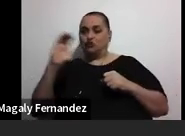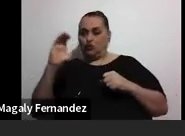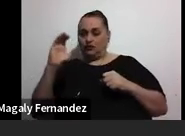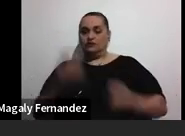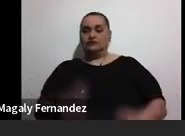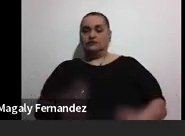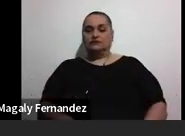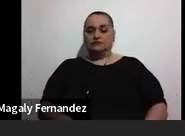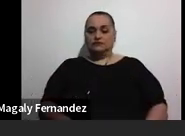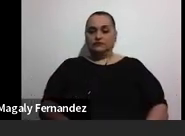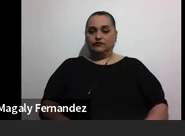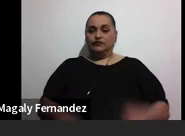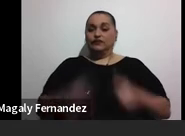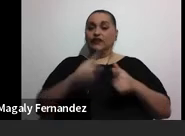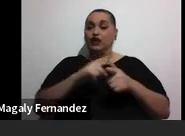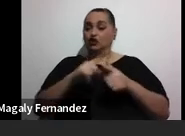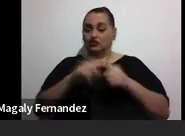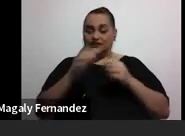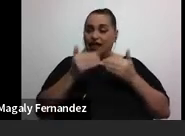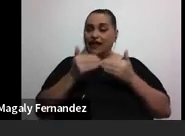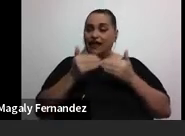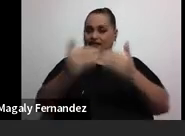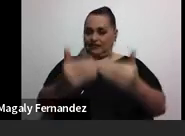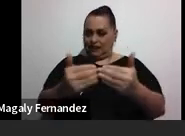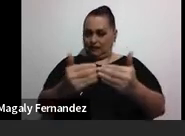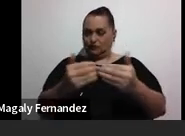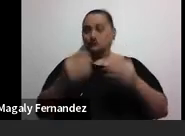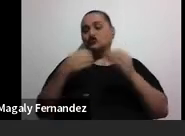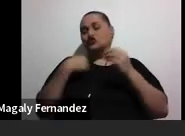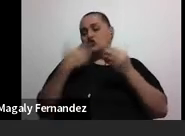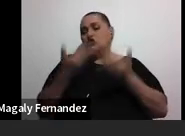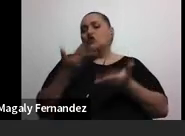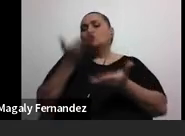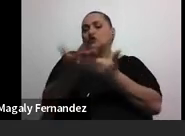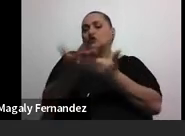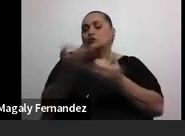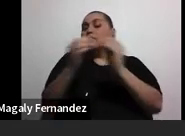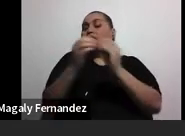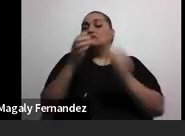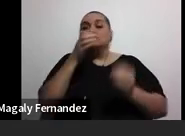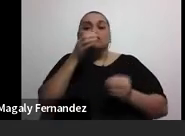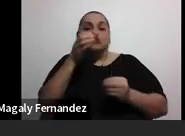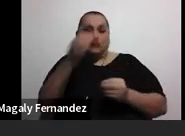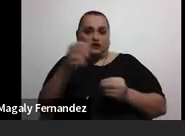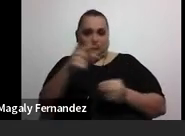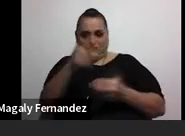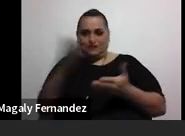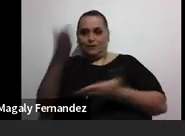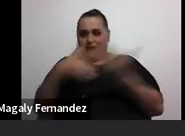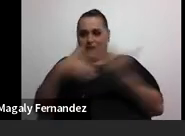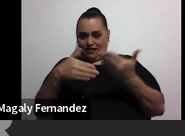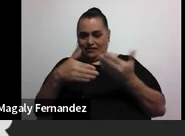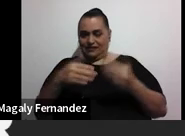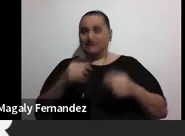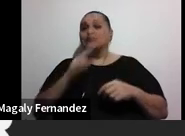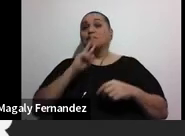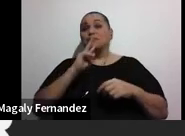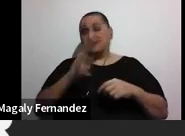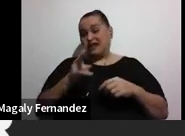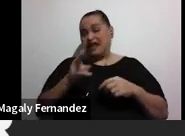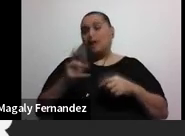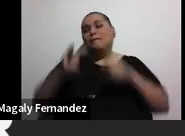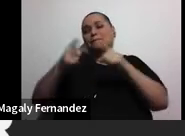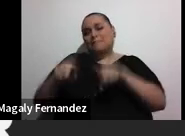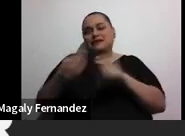Bueno, vamos entonces a adelantar un poco y tal vez voy a darles más recomendaciones en esta parte. Ciertamente, yo creo que es algo que nos aquejan muchas personas.